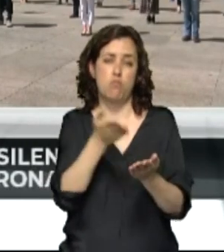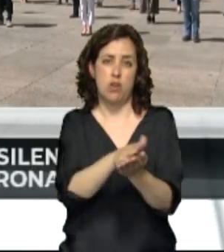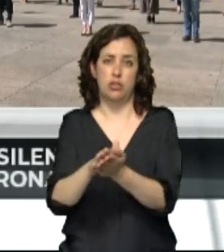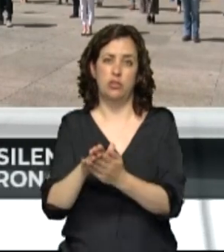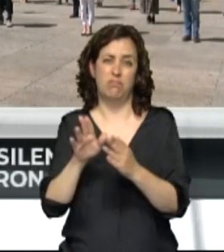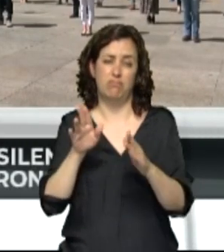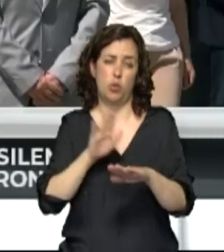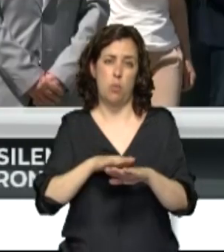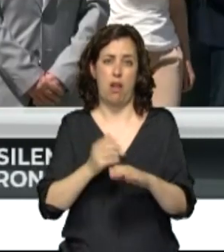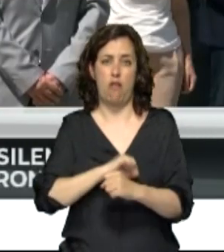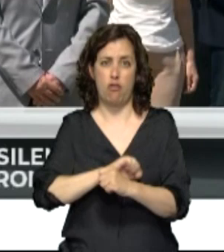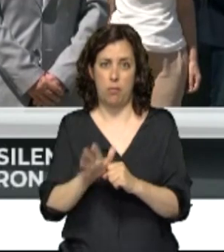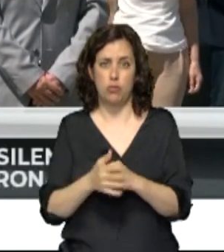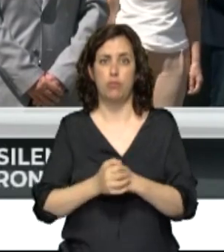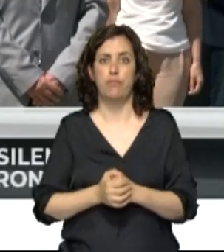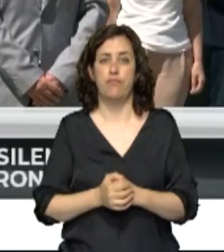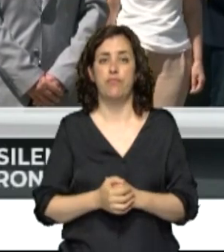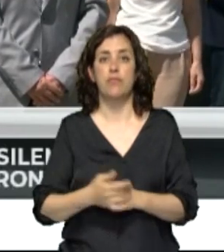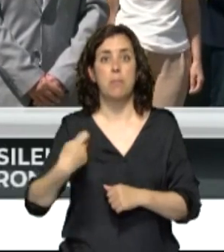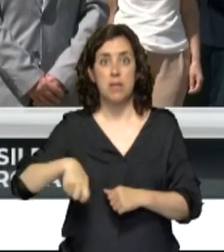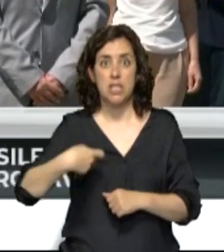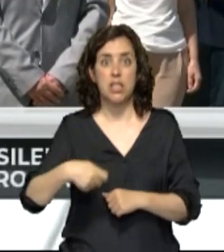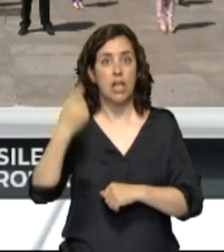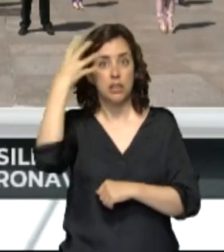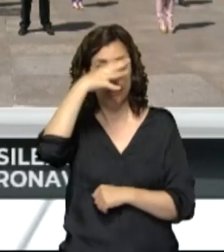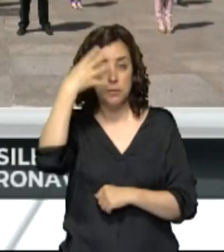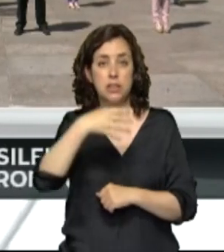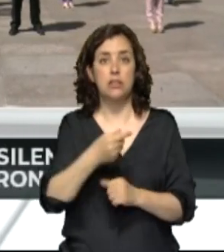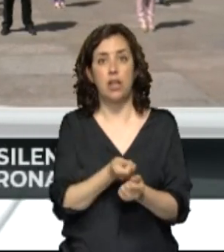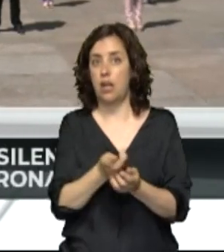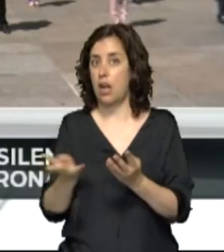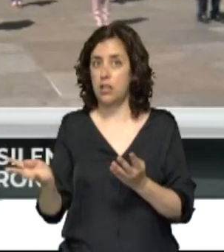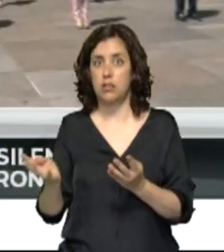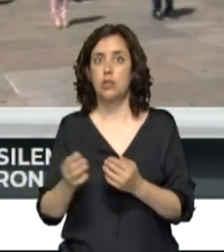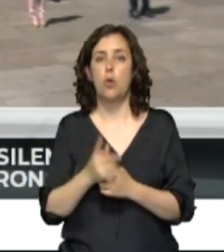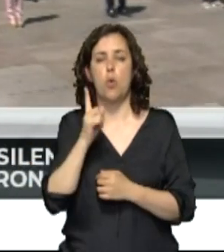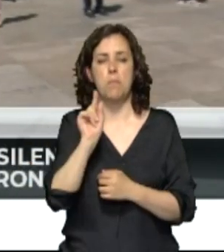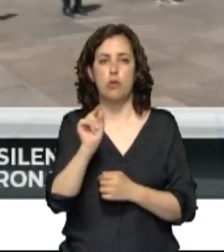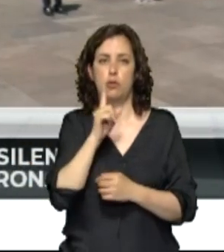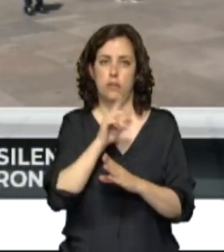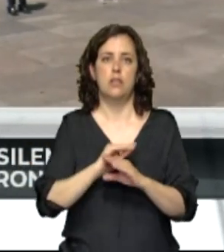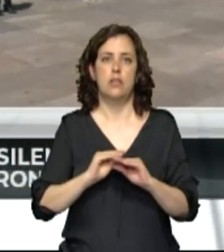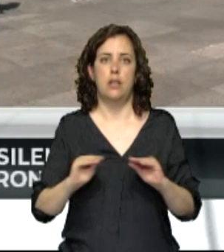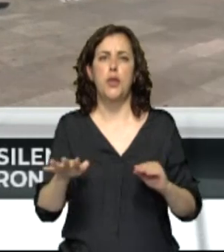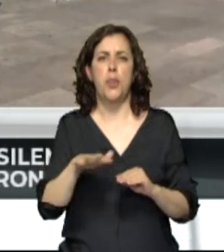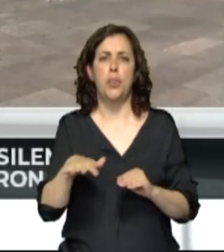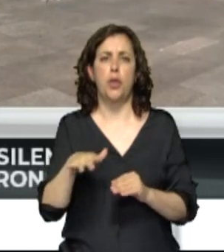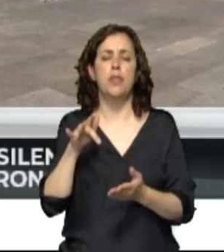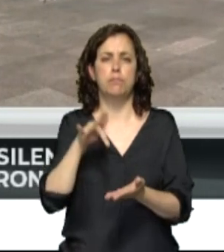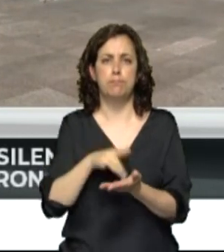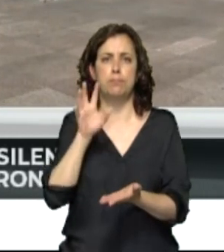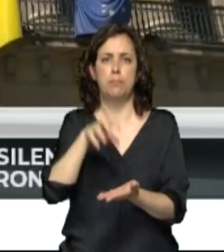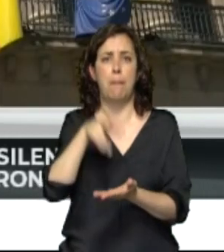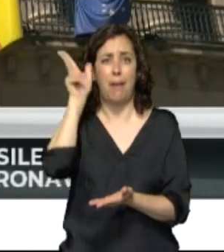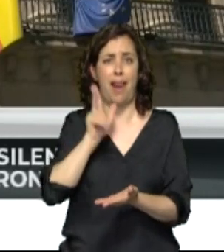En este sentido, la presidenta del Ejecutivo Fural, María Chivité, y el resto de miembros han guardado un minuto de silencio frente al Palacio de Navarra,